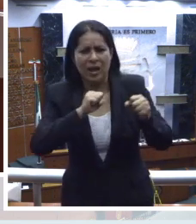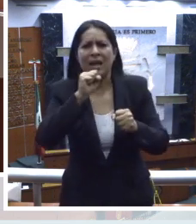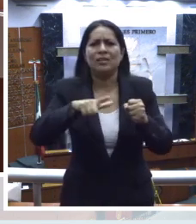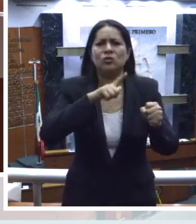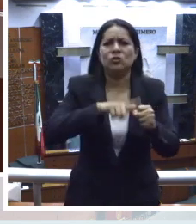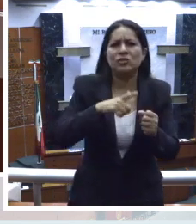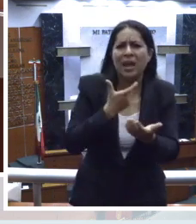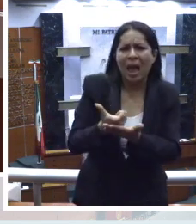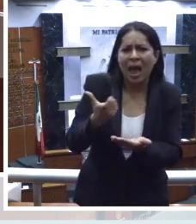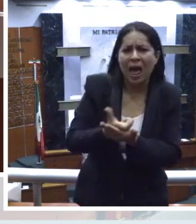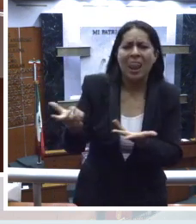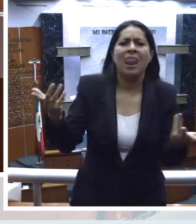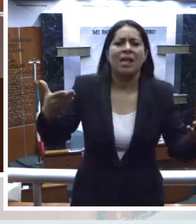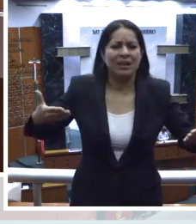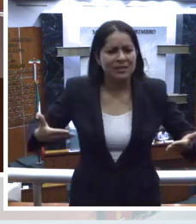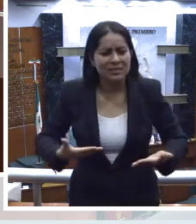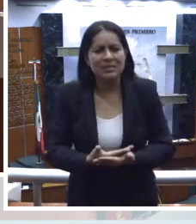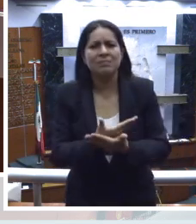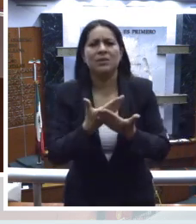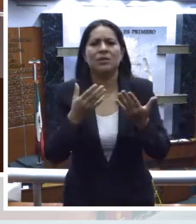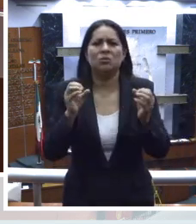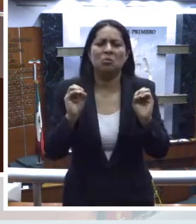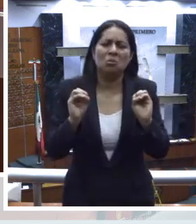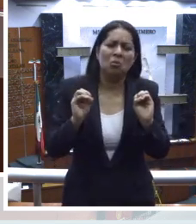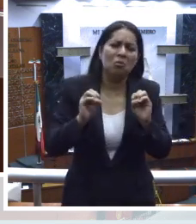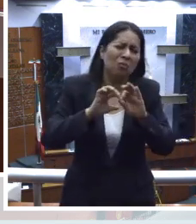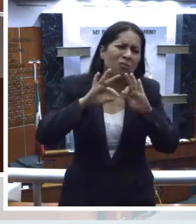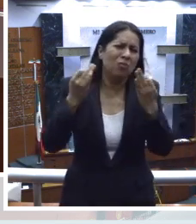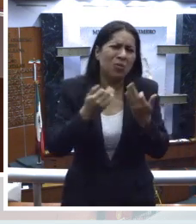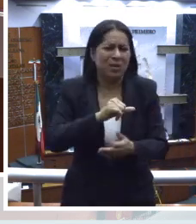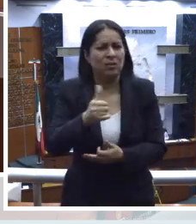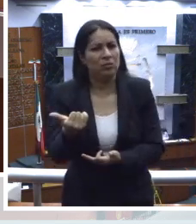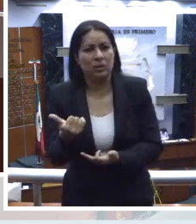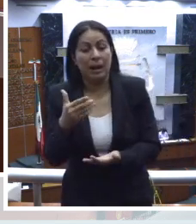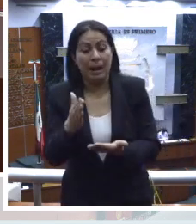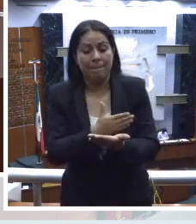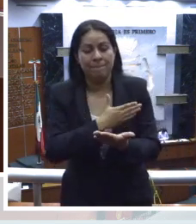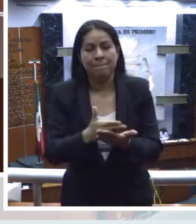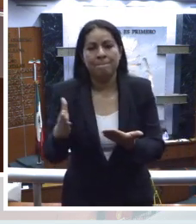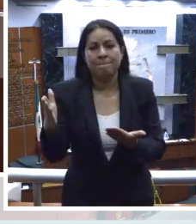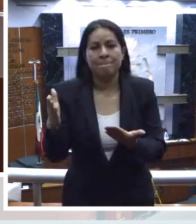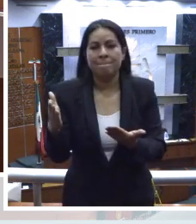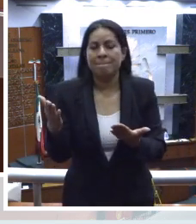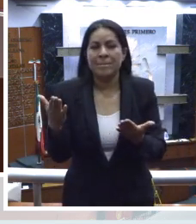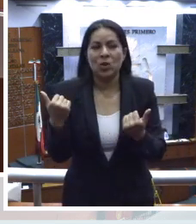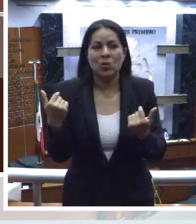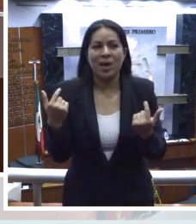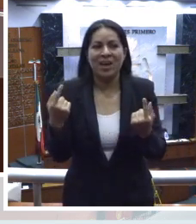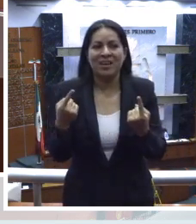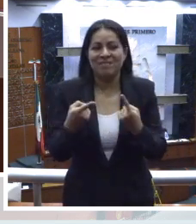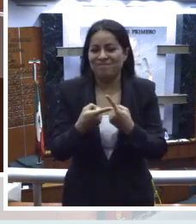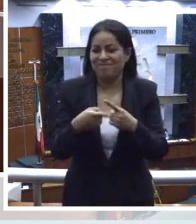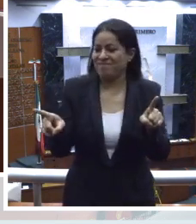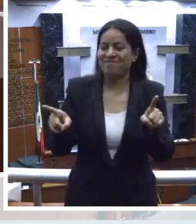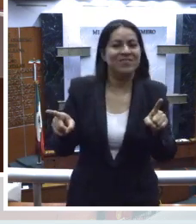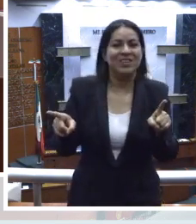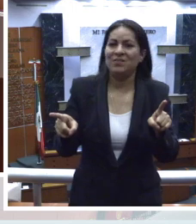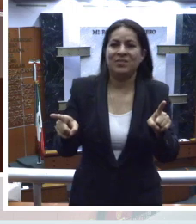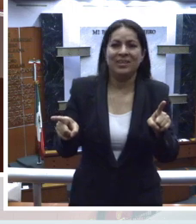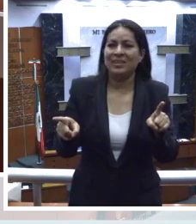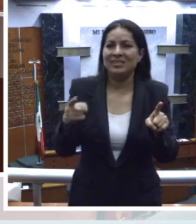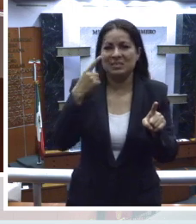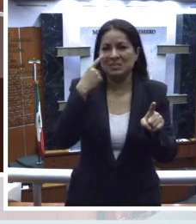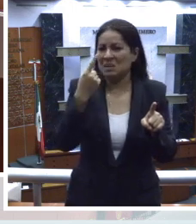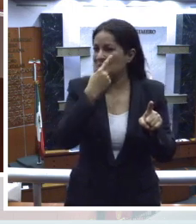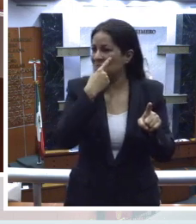económica, nacimiento o cualquier otra condición. Además, no se hará distinción alguna fundada